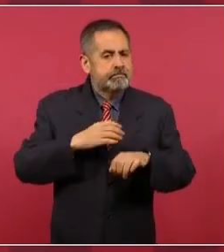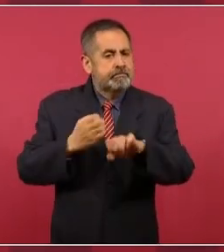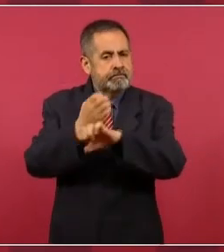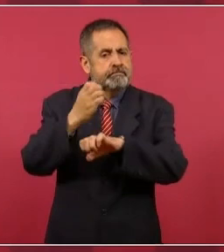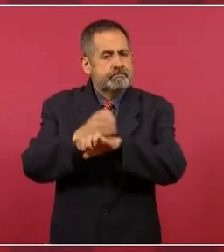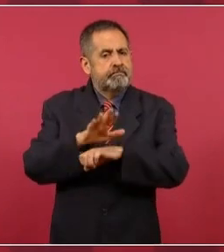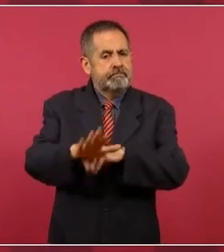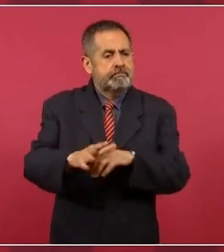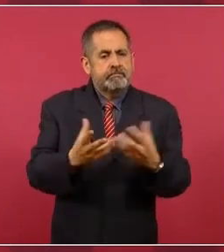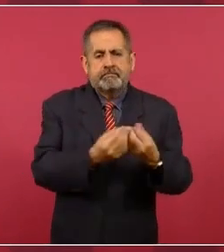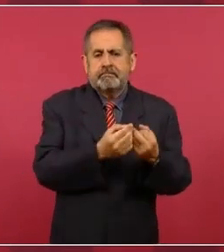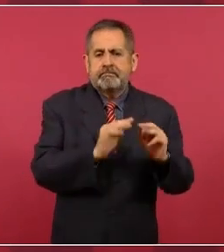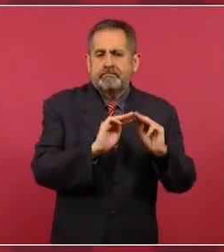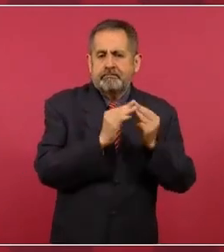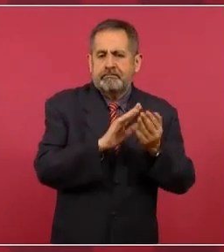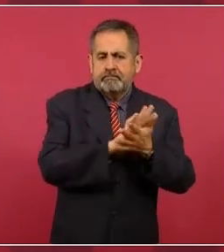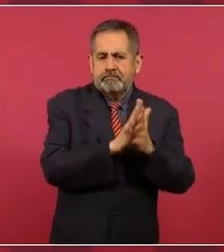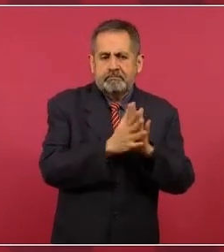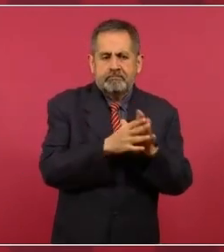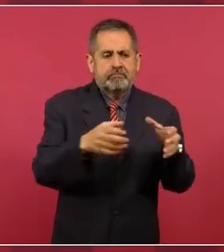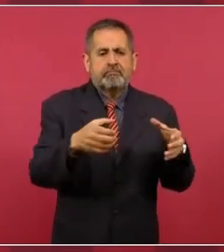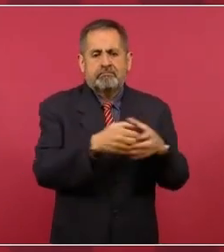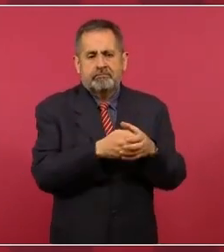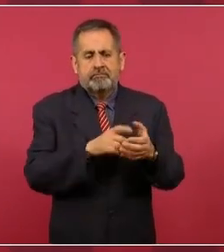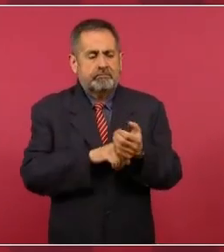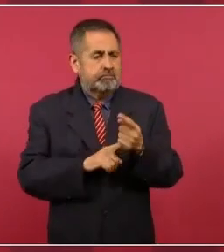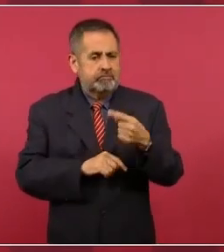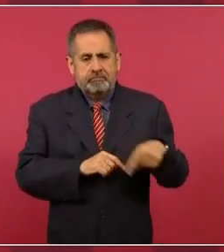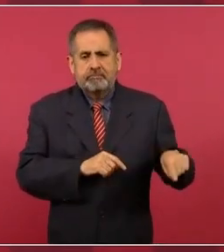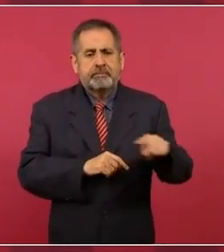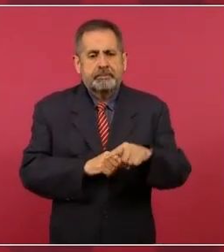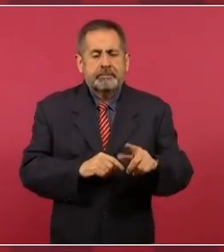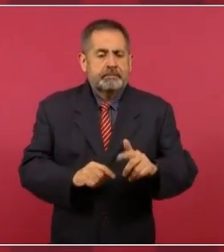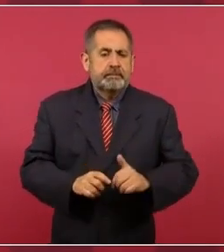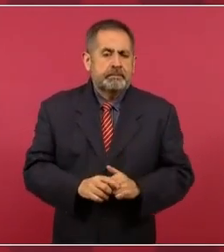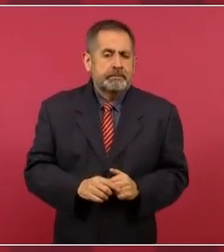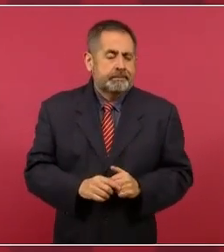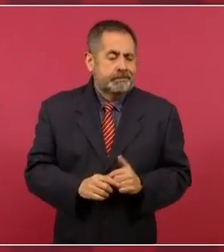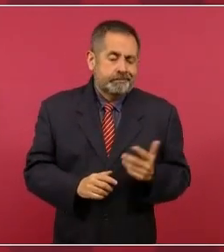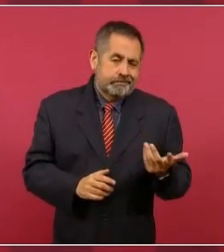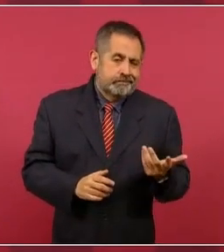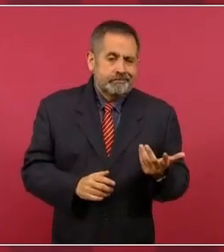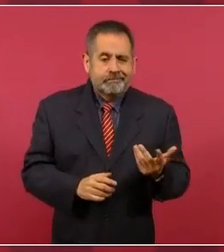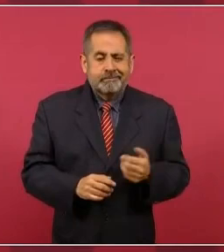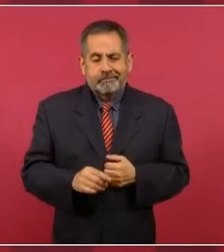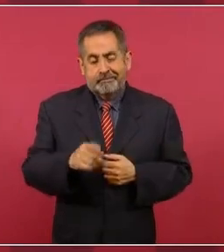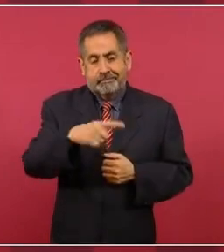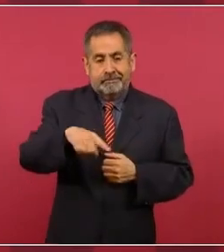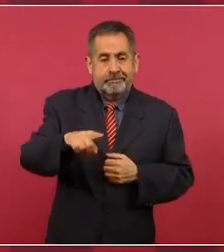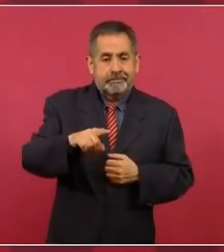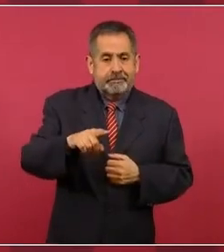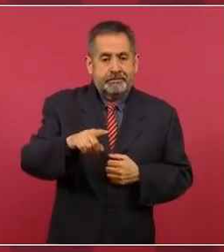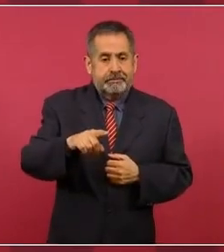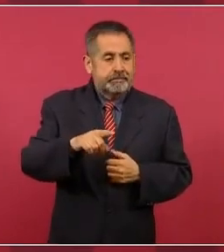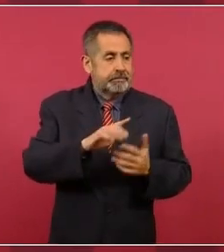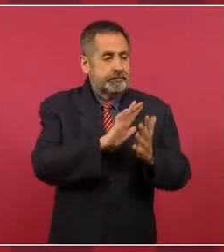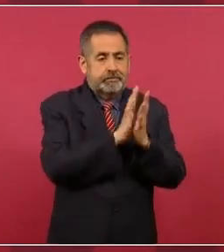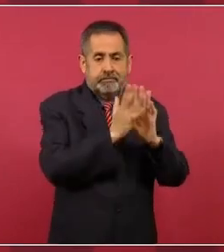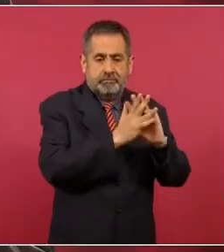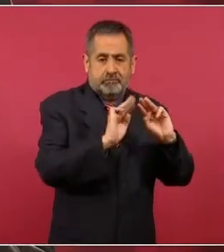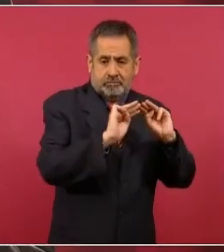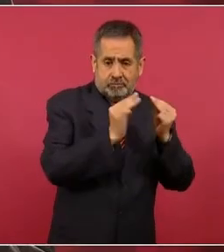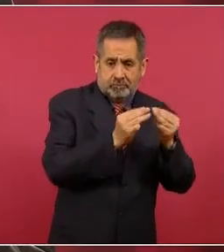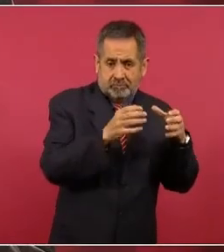de asociación delictuosa entre delincuencia